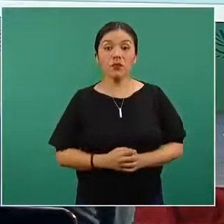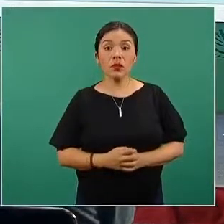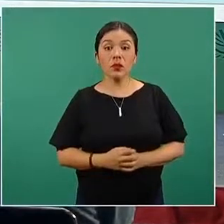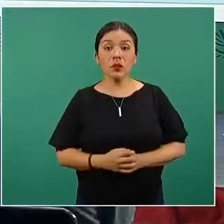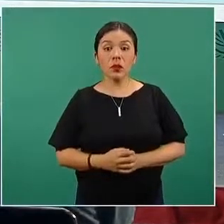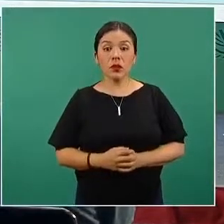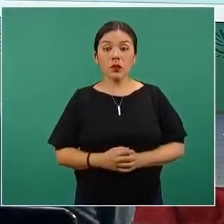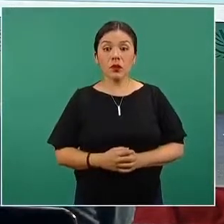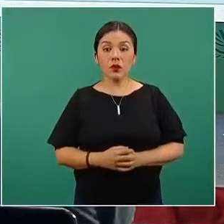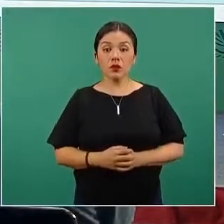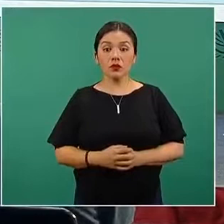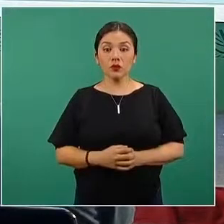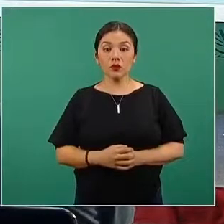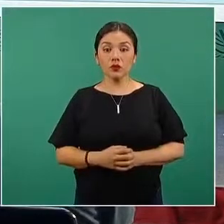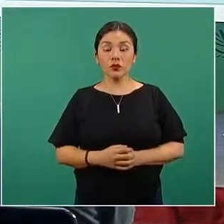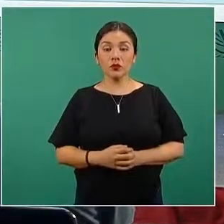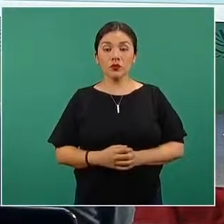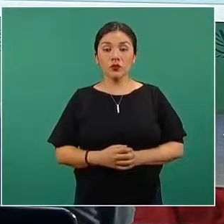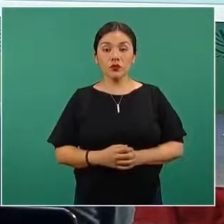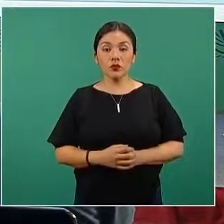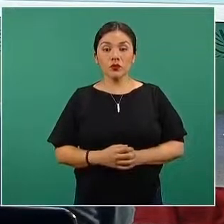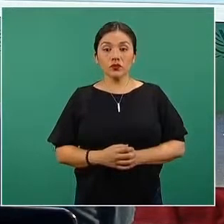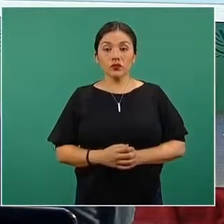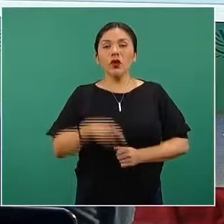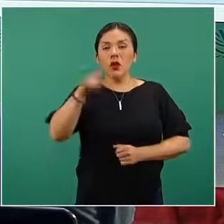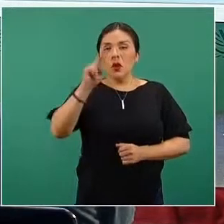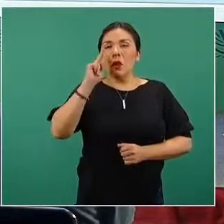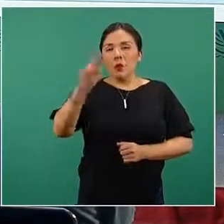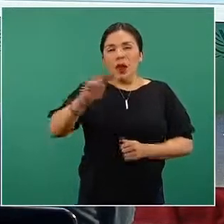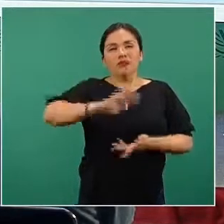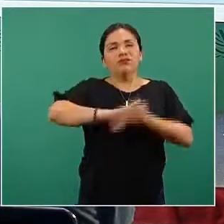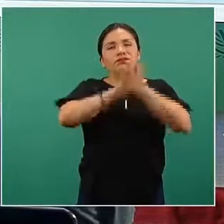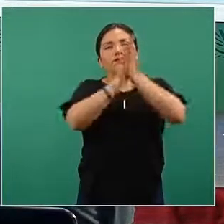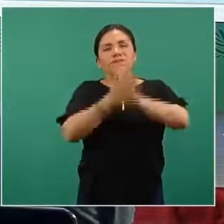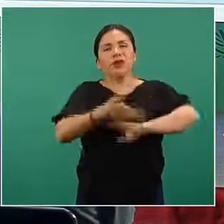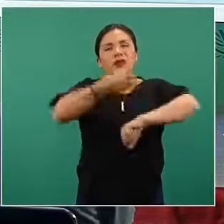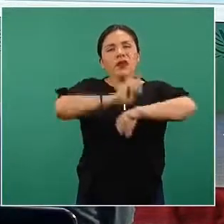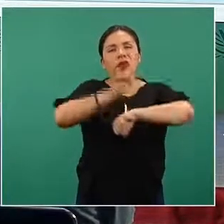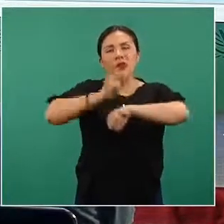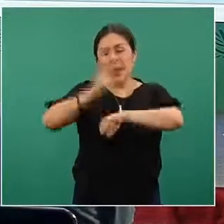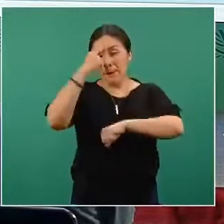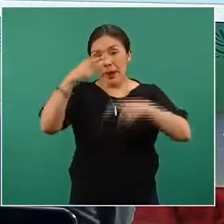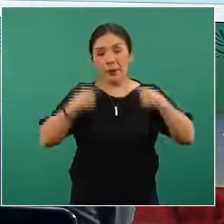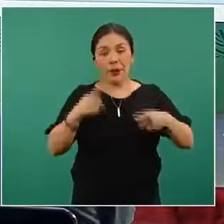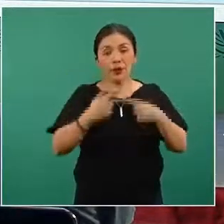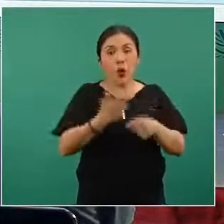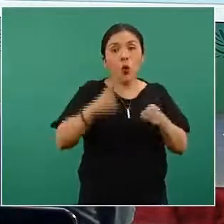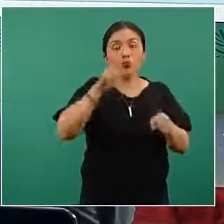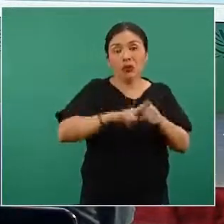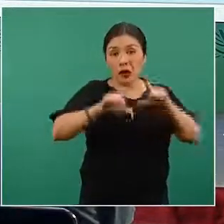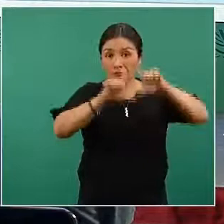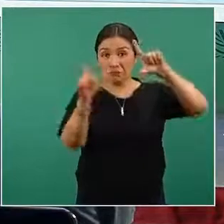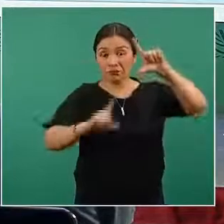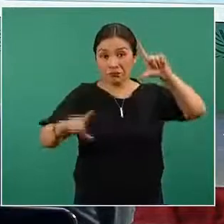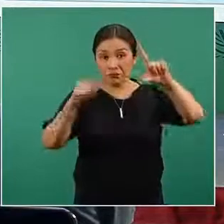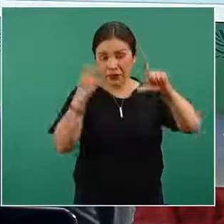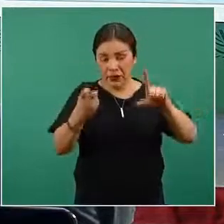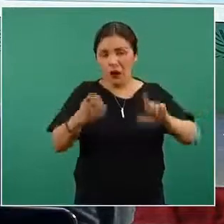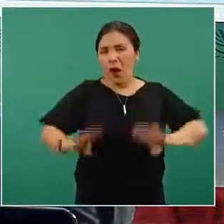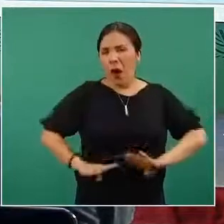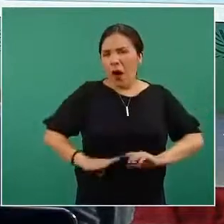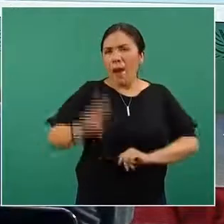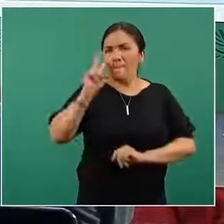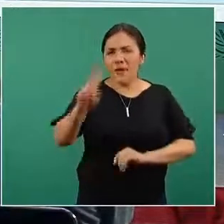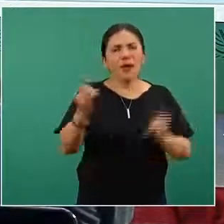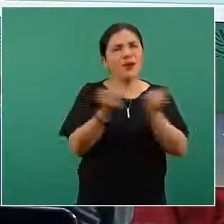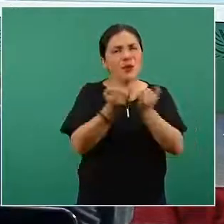La siguiente. Cuando observamos la evolución diaria de hospitalización nacional, pues también este